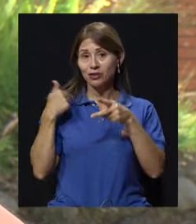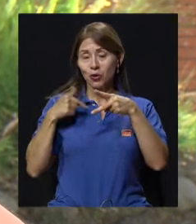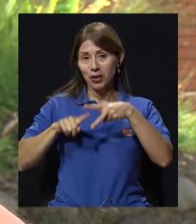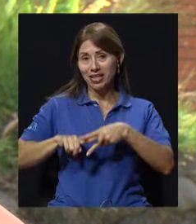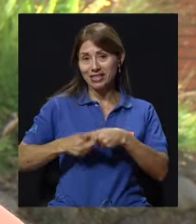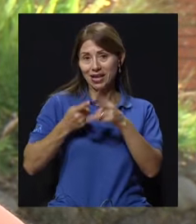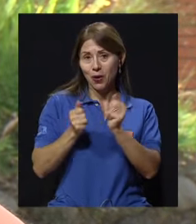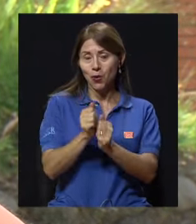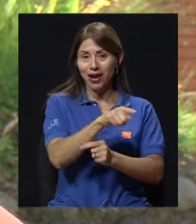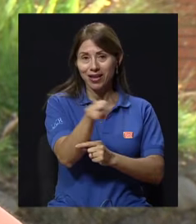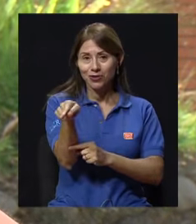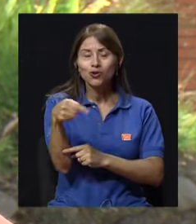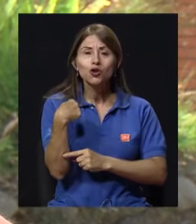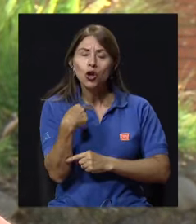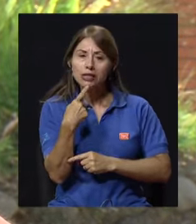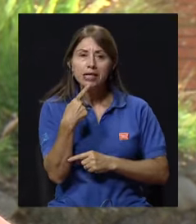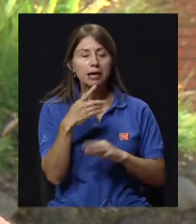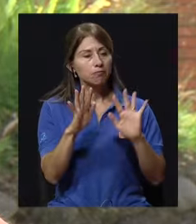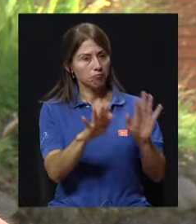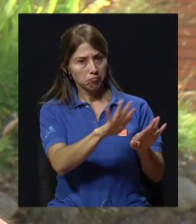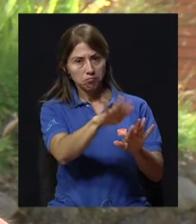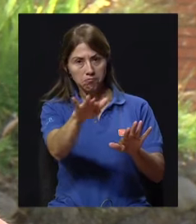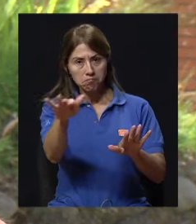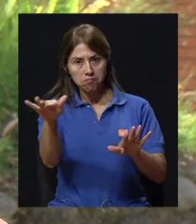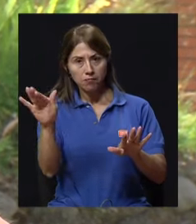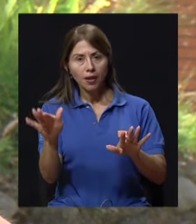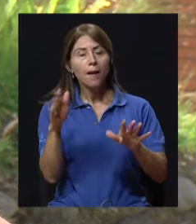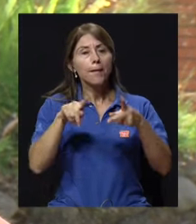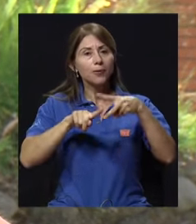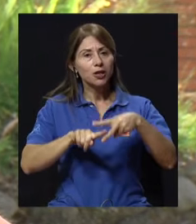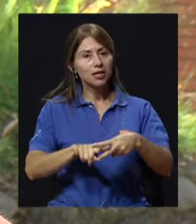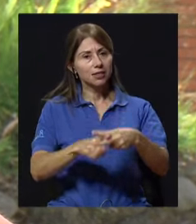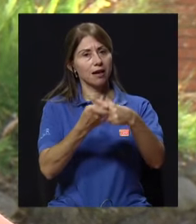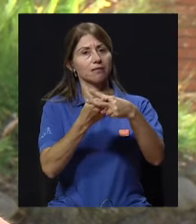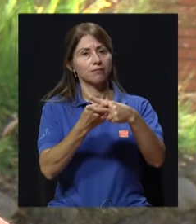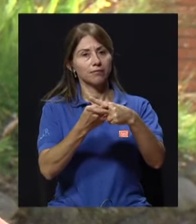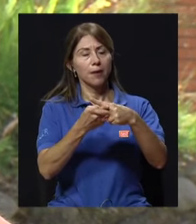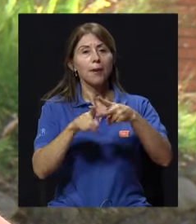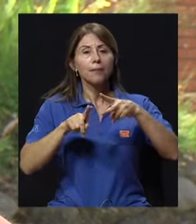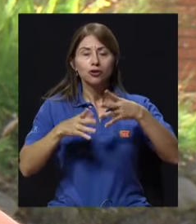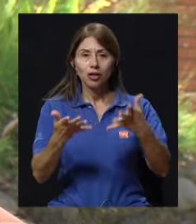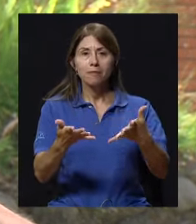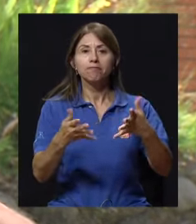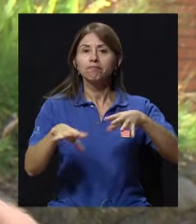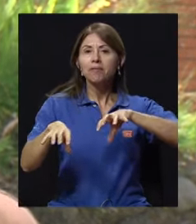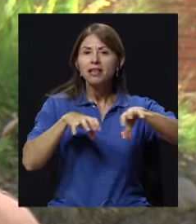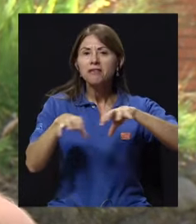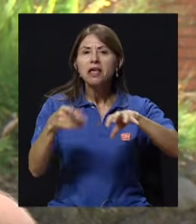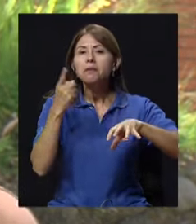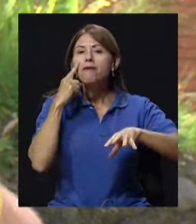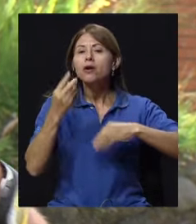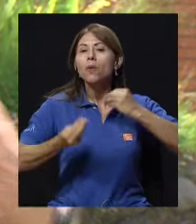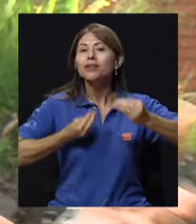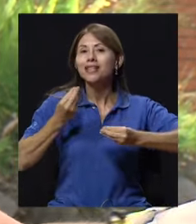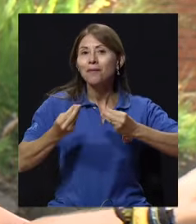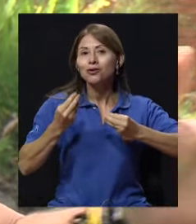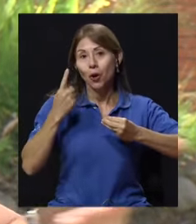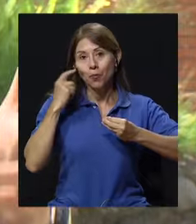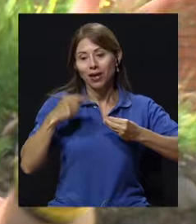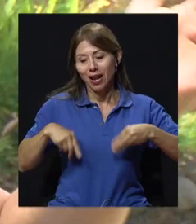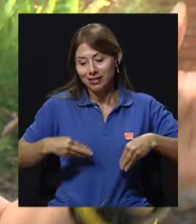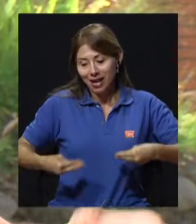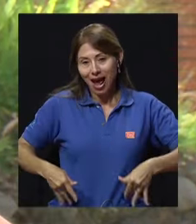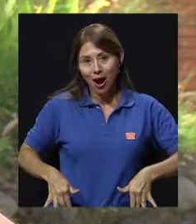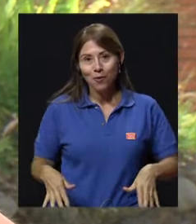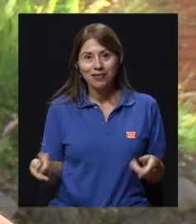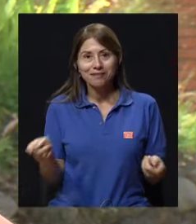y les decía, bueno, vamos a iniciar y vamos a empezar a hacer actividades para ver cómo estamos por los